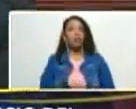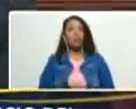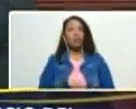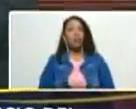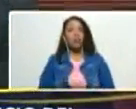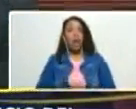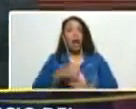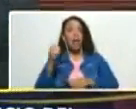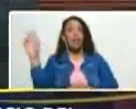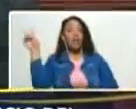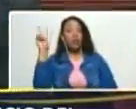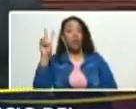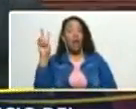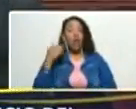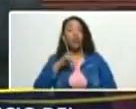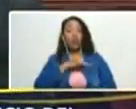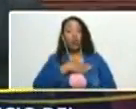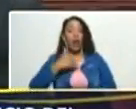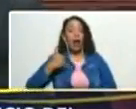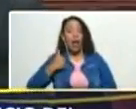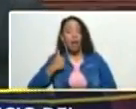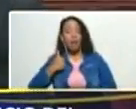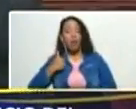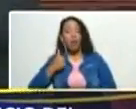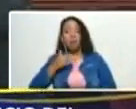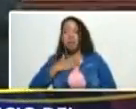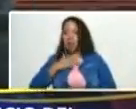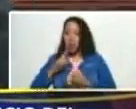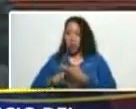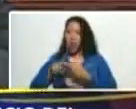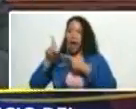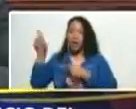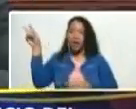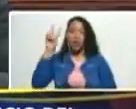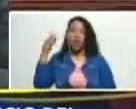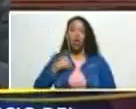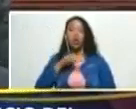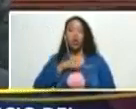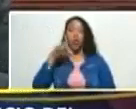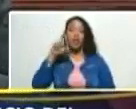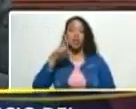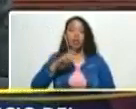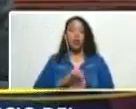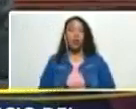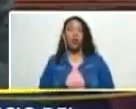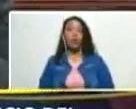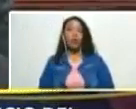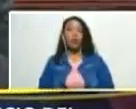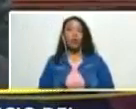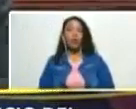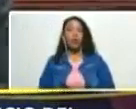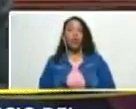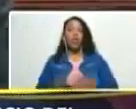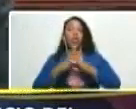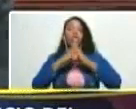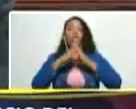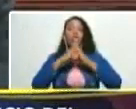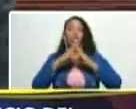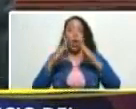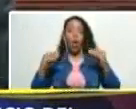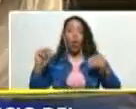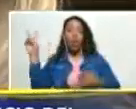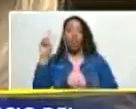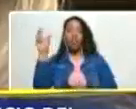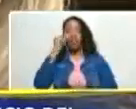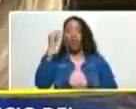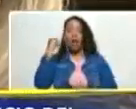Venezuela que nos merecemos Silvia esa Venezuela que nos merecemos todos los venezolanos y todas